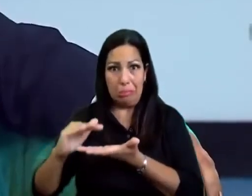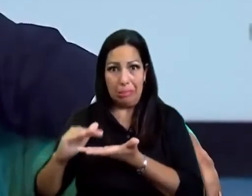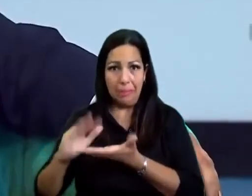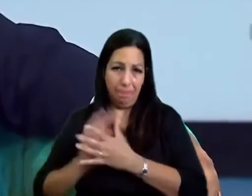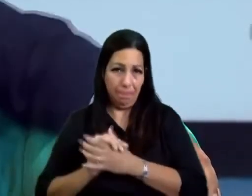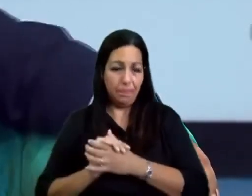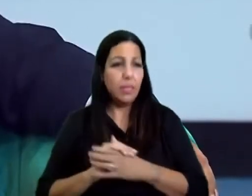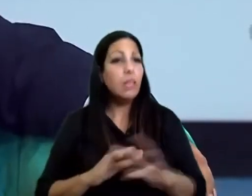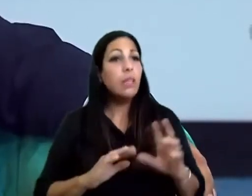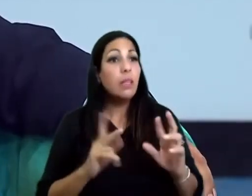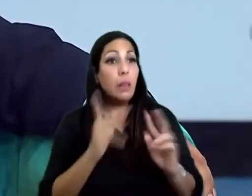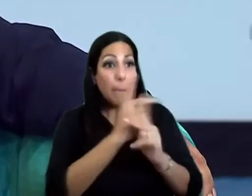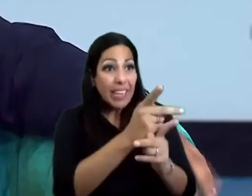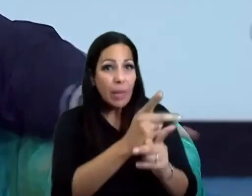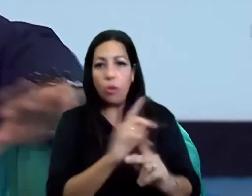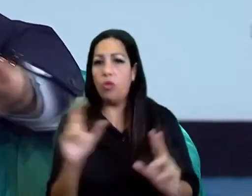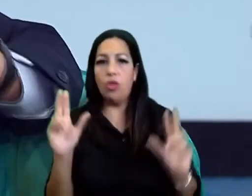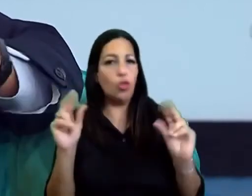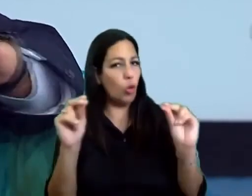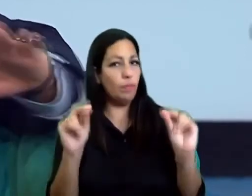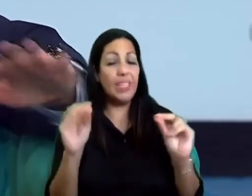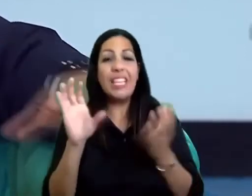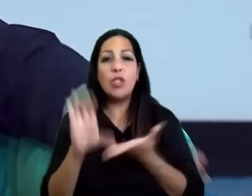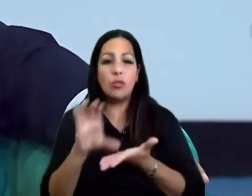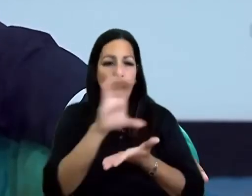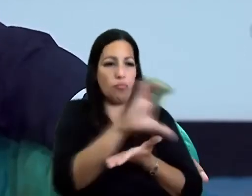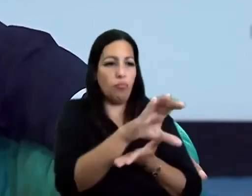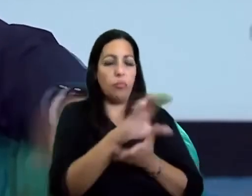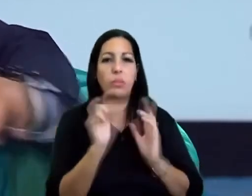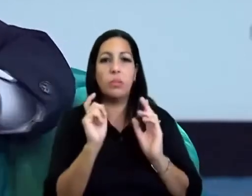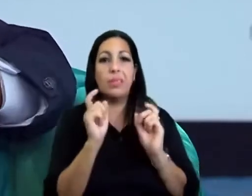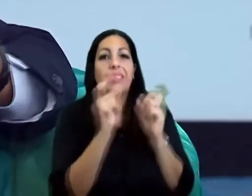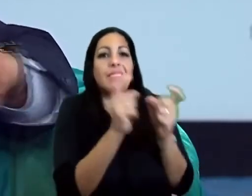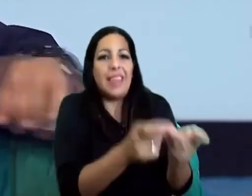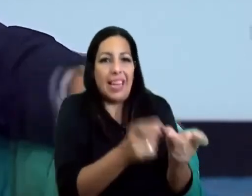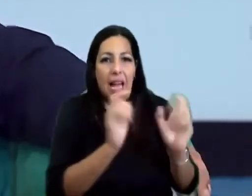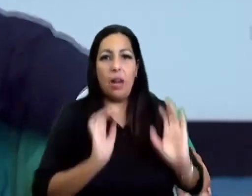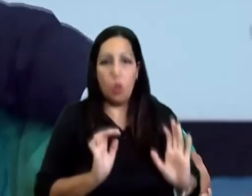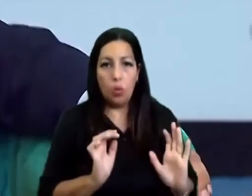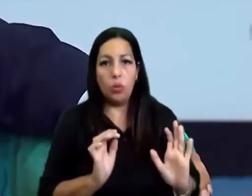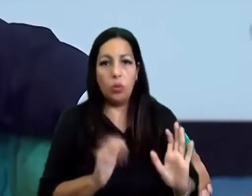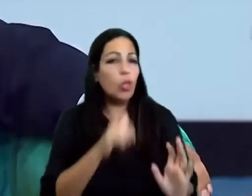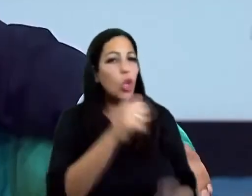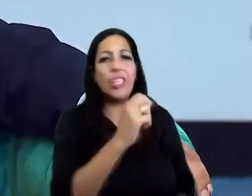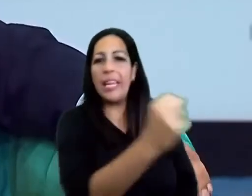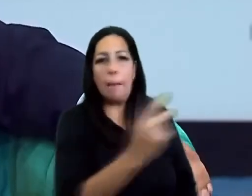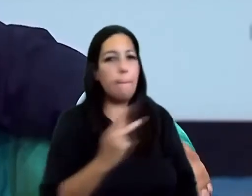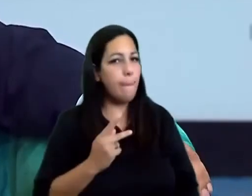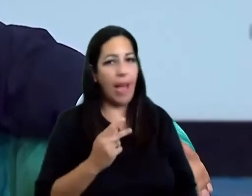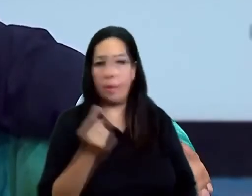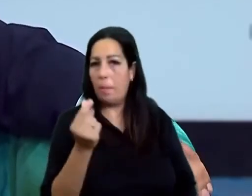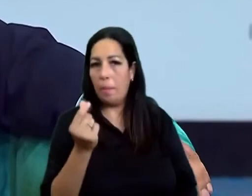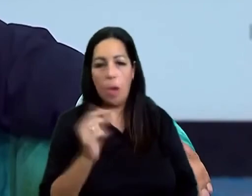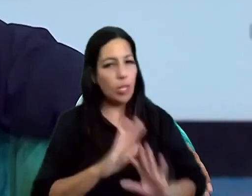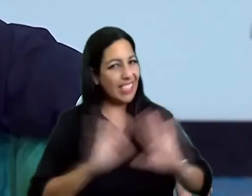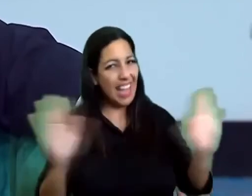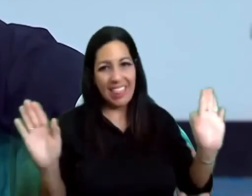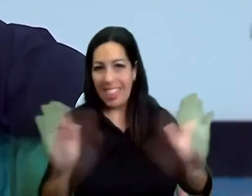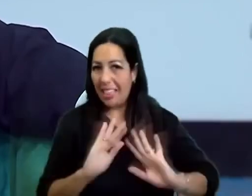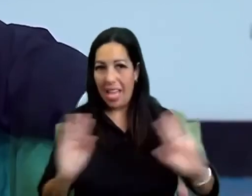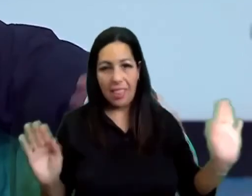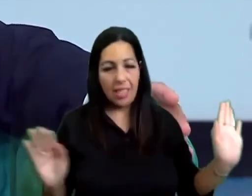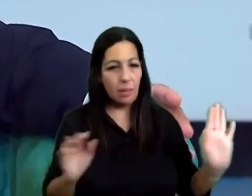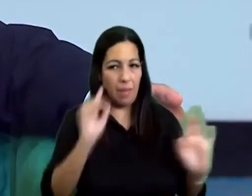si es un préstamo, no, es un préstamo. Esto es una subvención. Es decir, que este es dinero que va a llegar a su bolsillo y que no hay que repagarle al